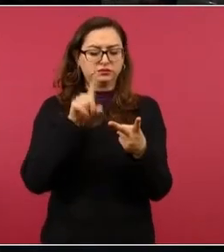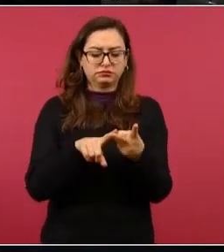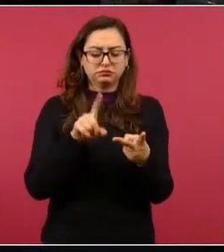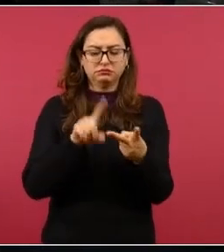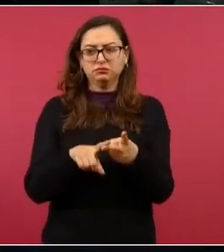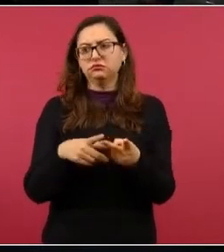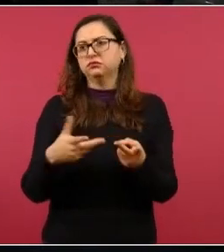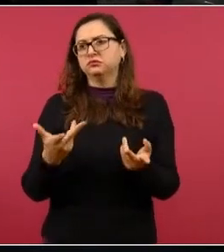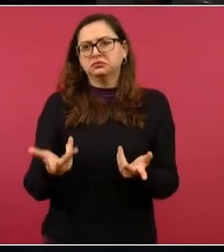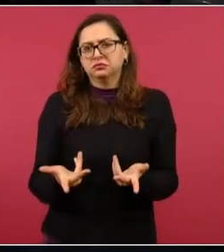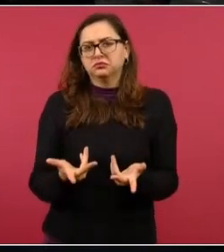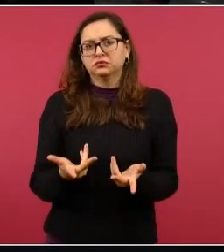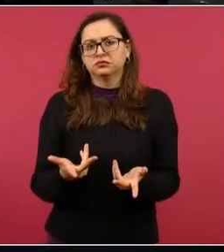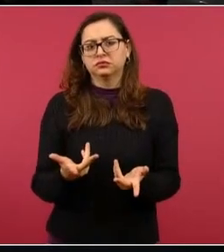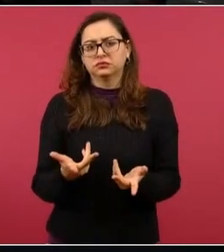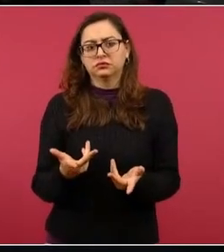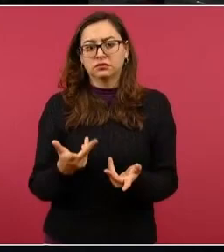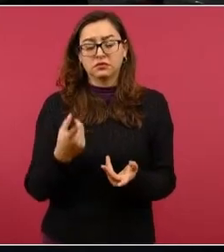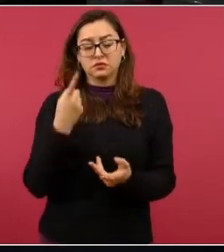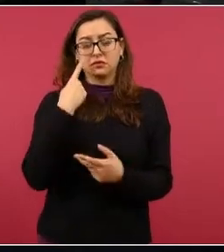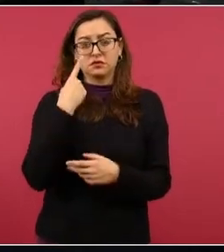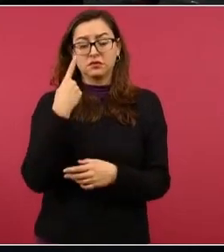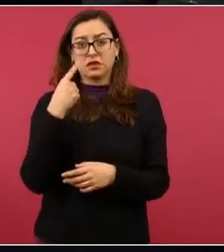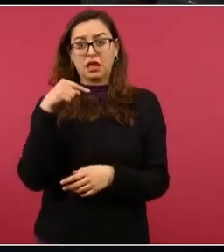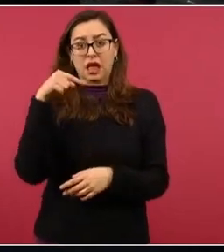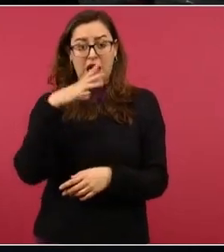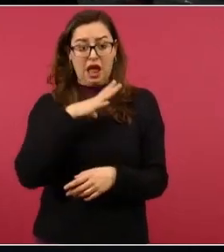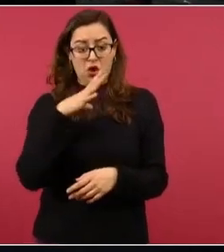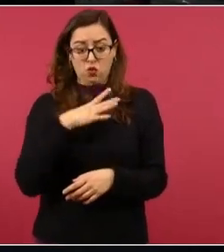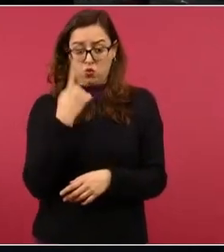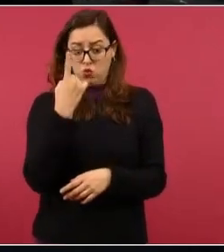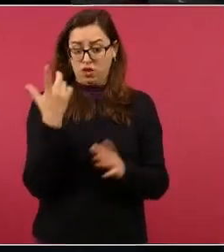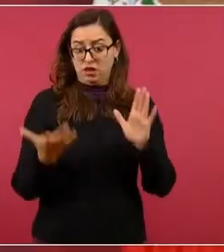la planta que estamos construyendo